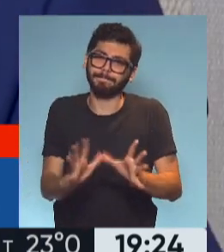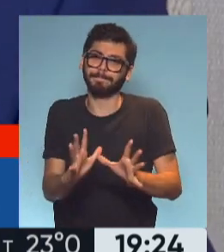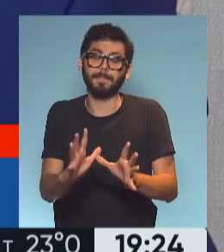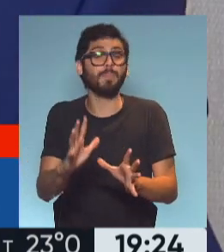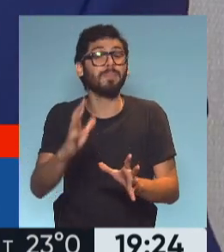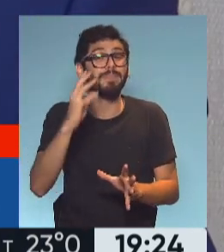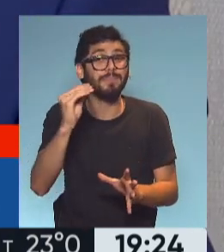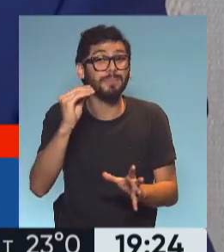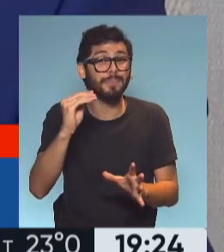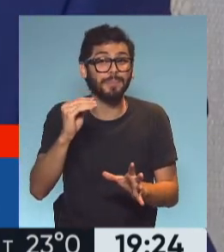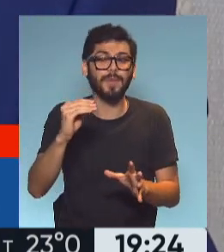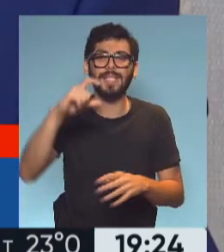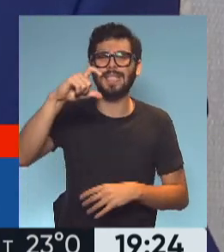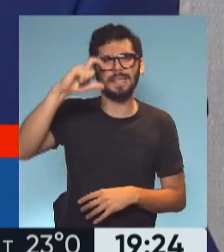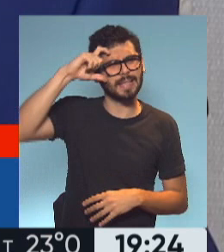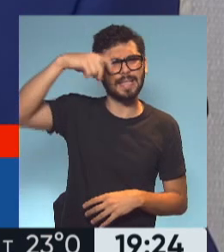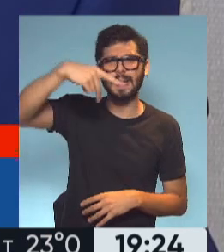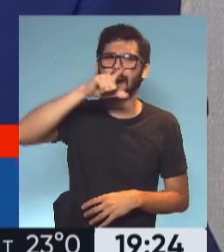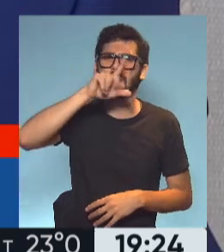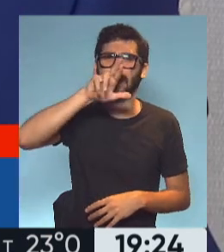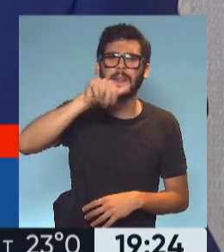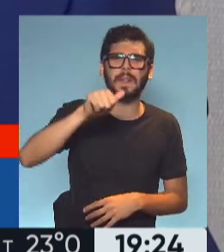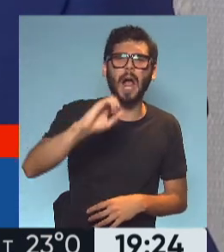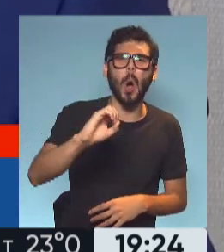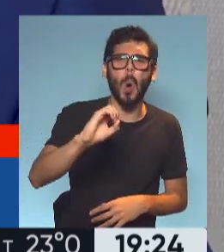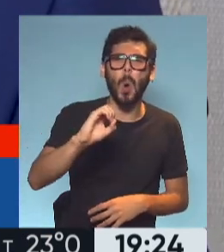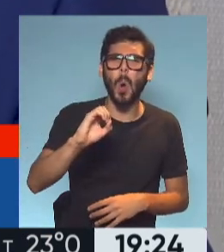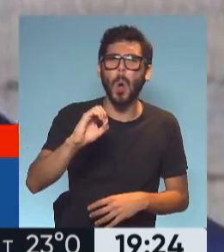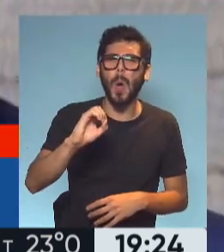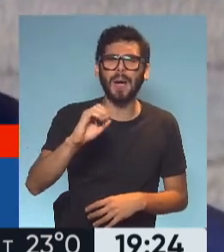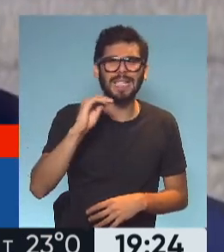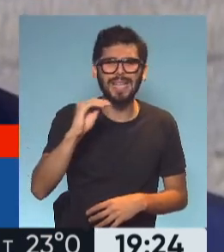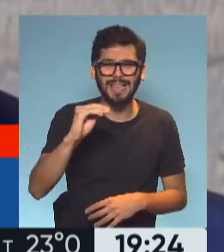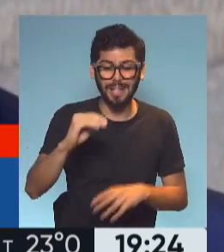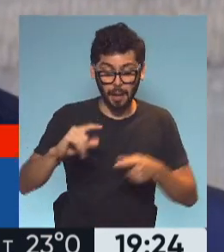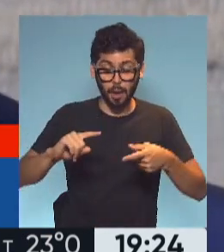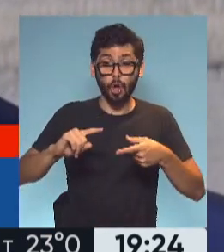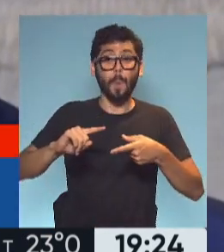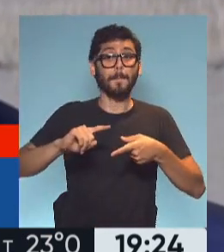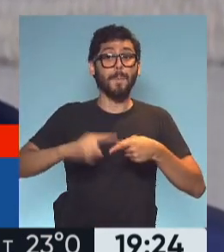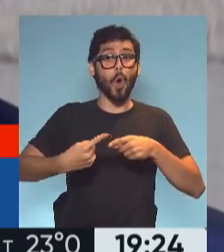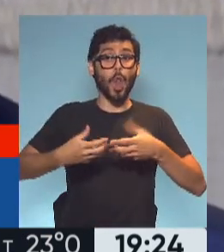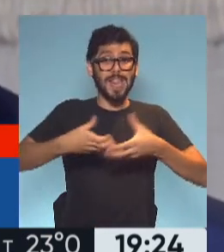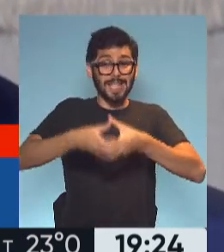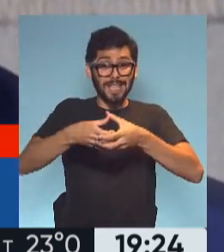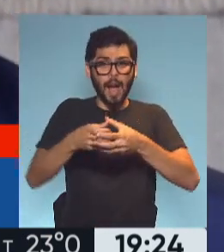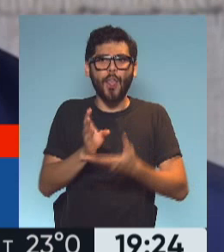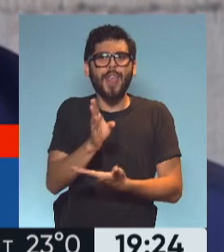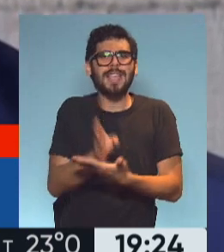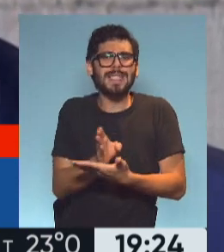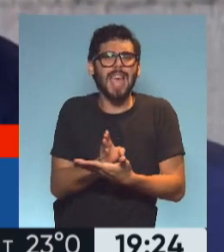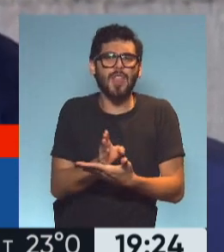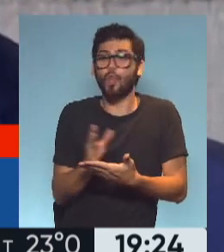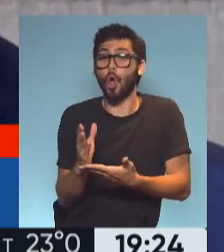el llamado Centra, donde estamos haciendo referencia de los partidos de la centro-derecha brasileña que apoyan y